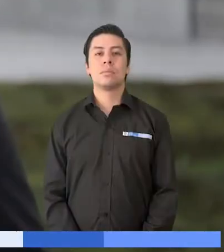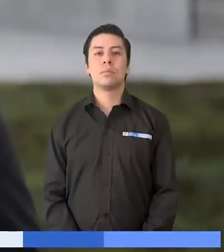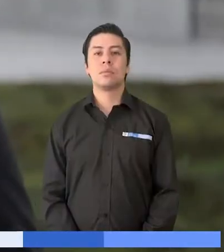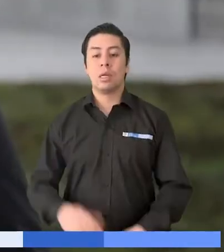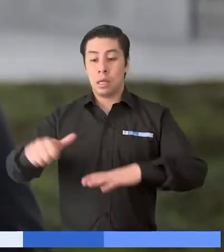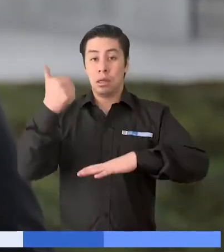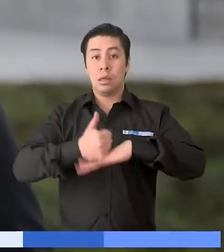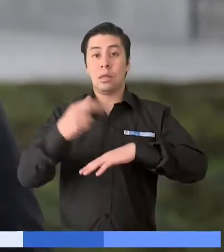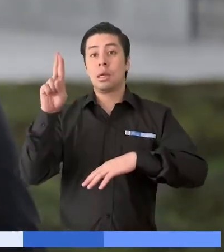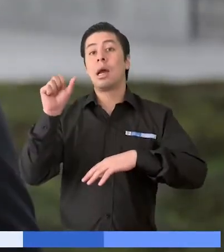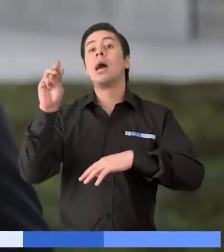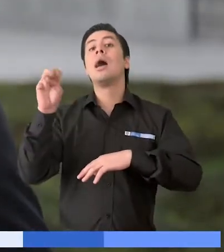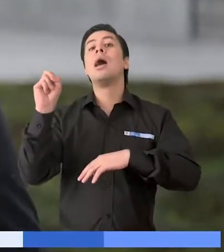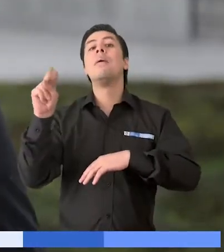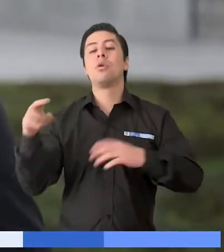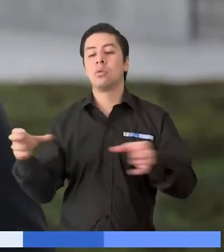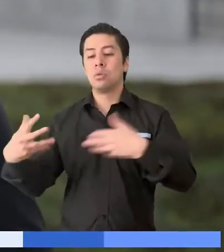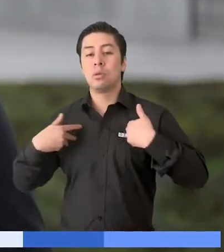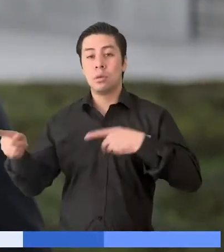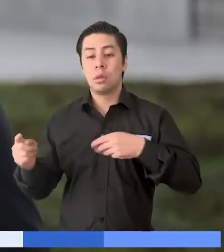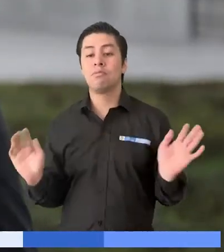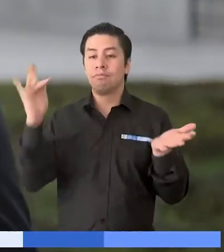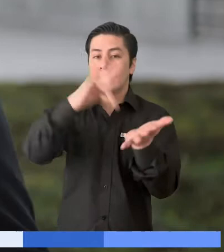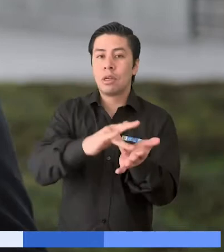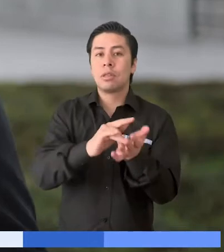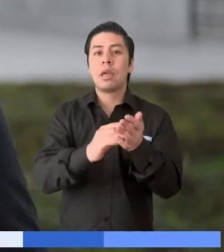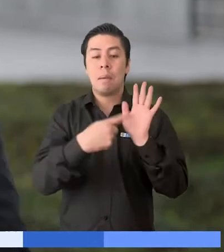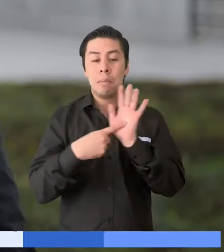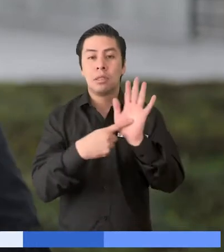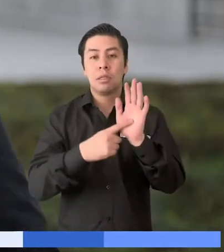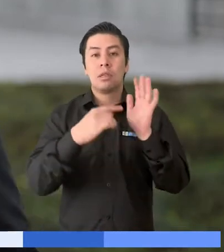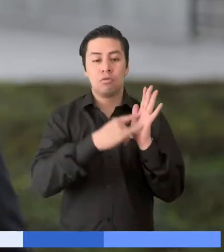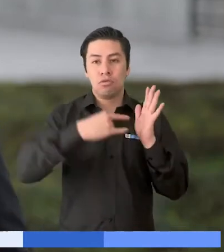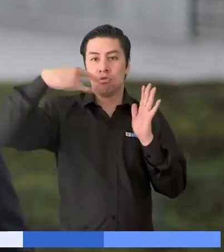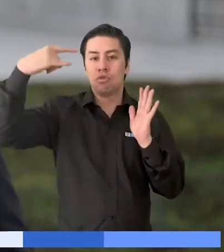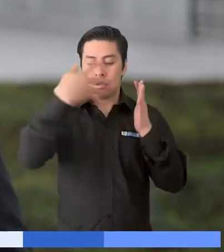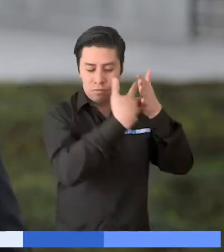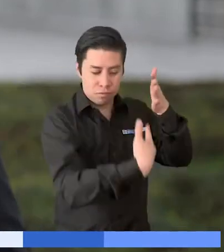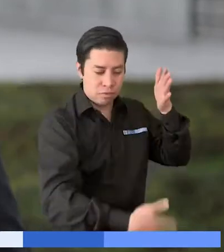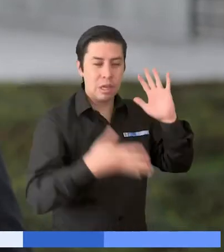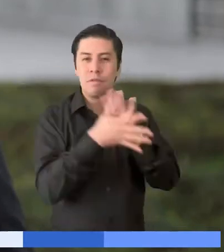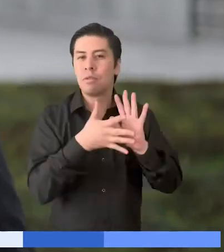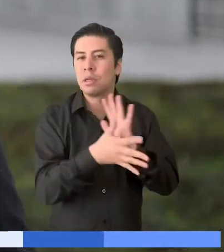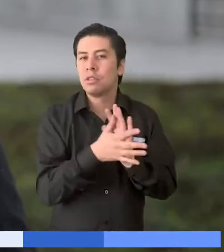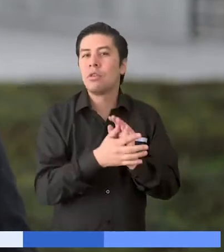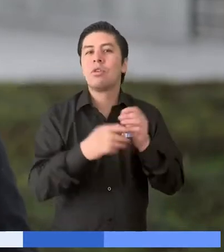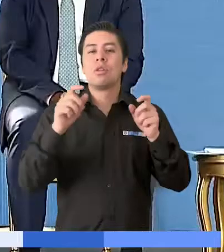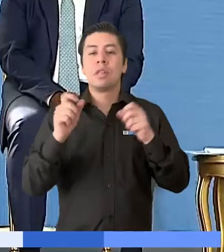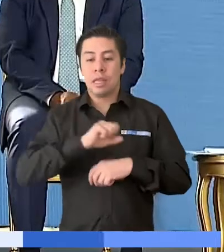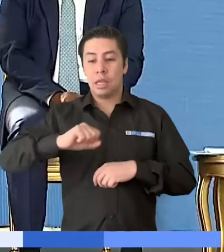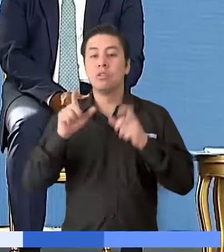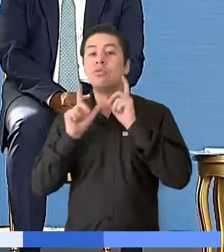El director de la Unidad para las Víctimas, Ramón Rodríguez, participó en la presentación de Observa, la plataforma del Sistema Nacional de Información de Derechos